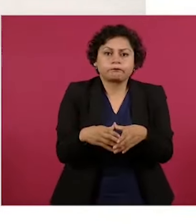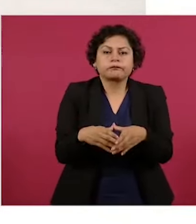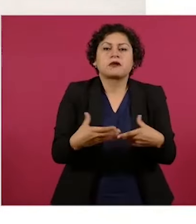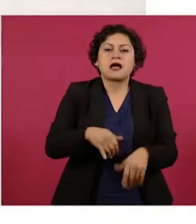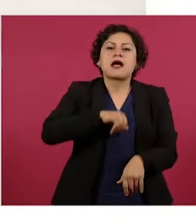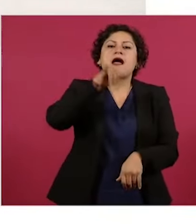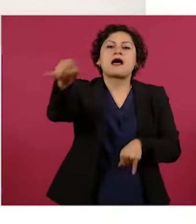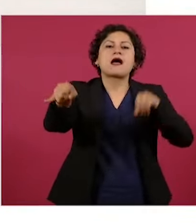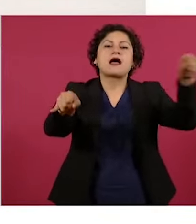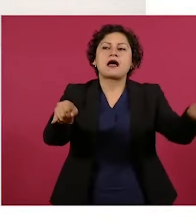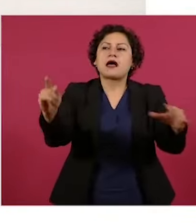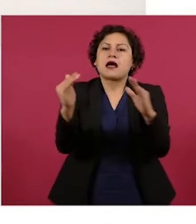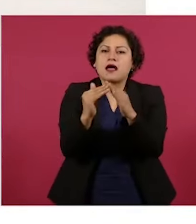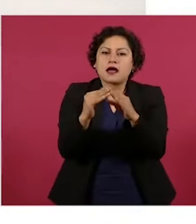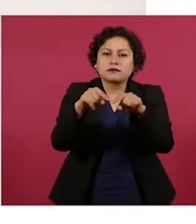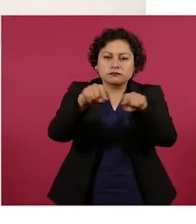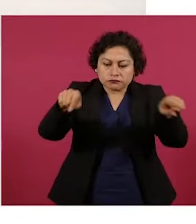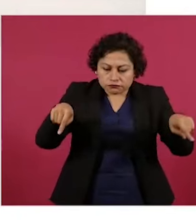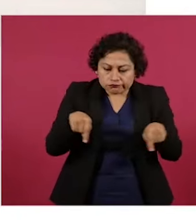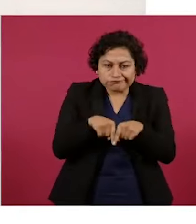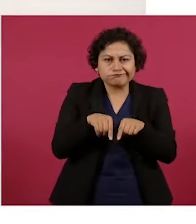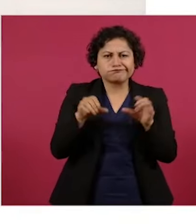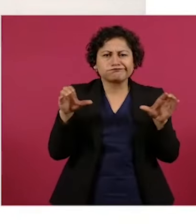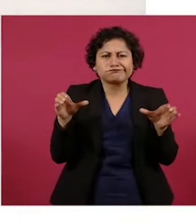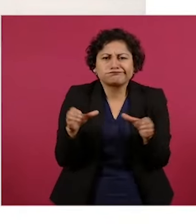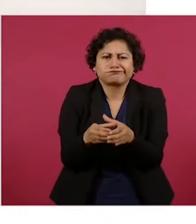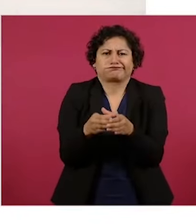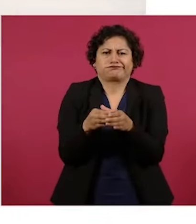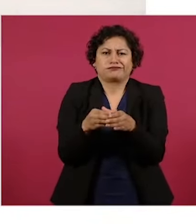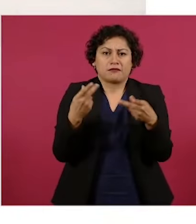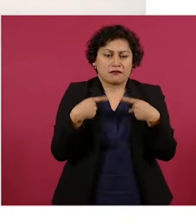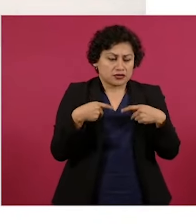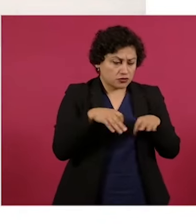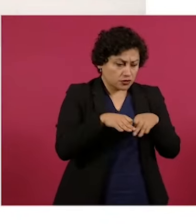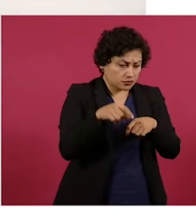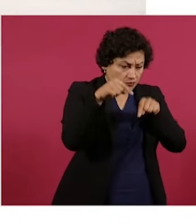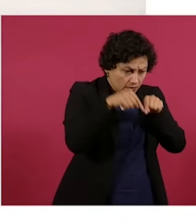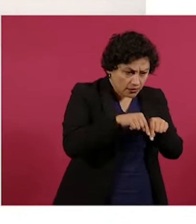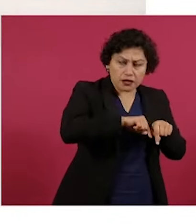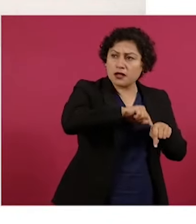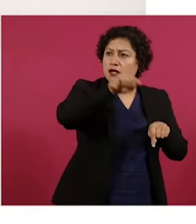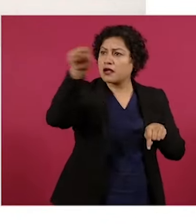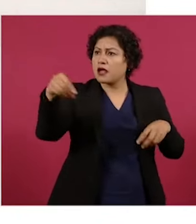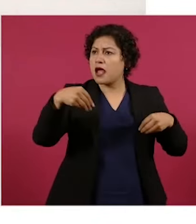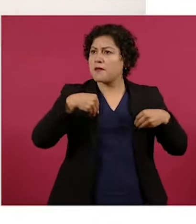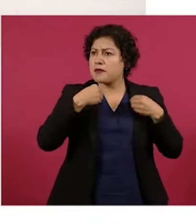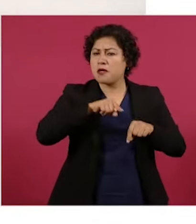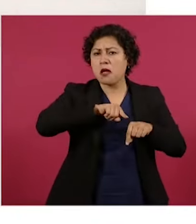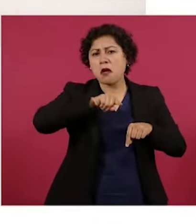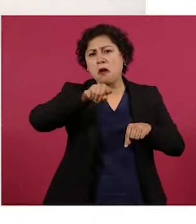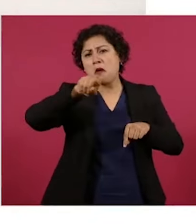cuadrados, donde los trabajadores se les condenaba a vivir fuera de los centros de trabajo y hacer horas